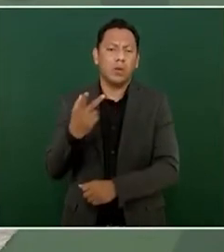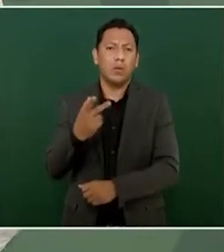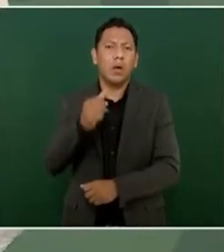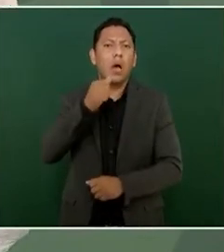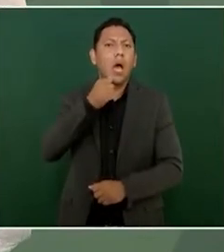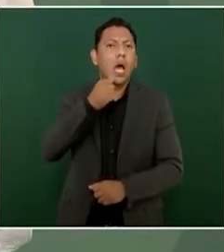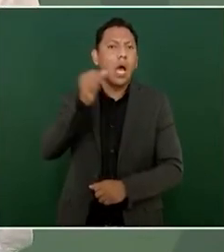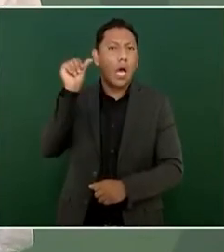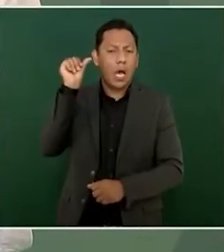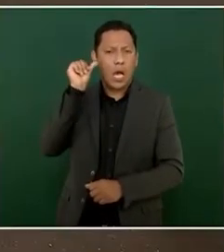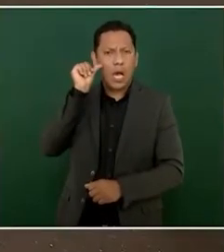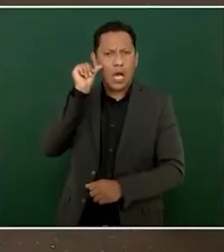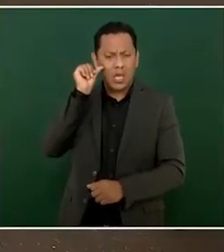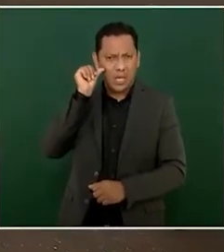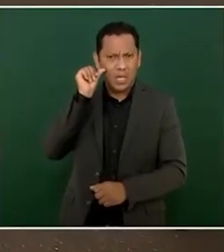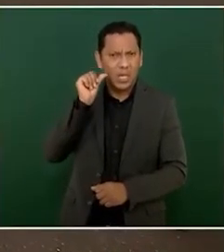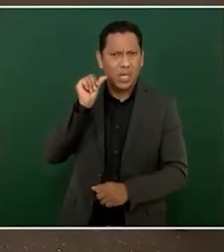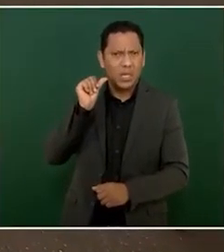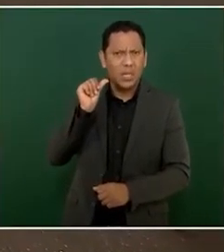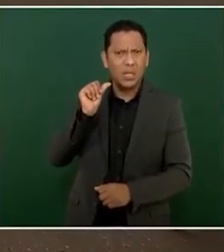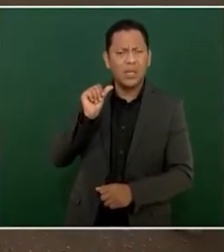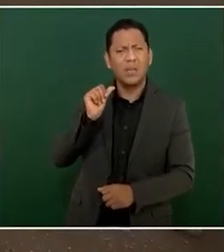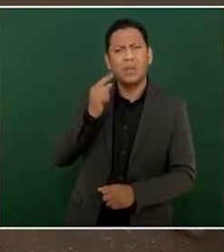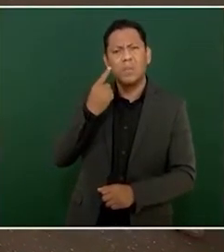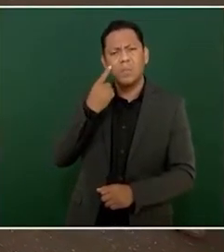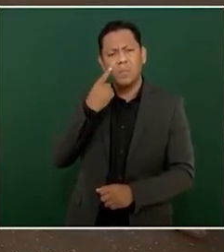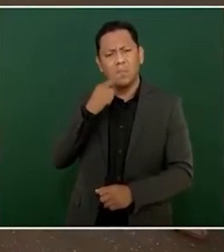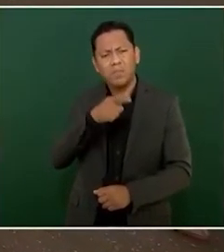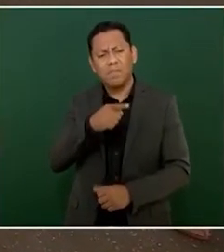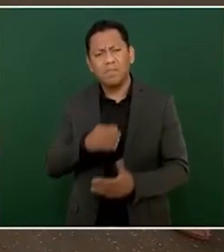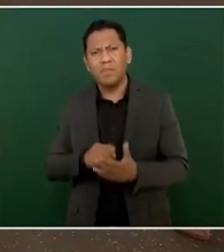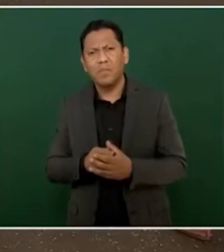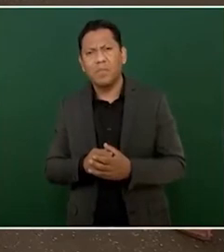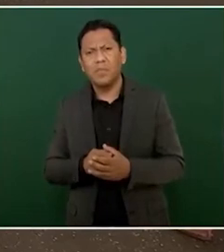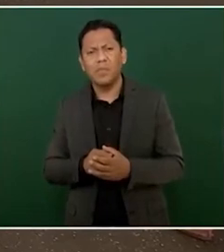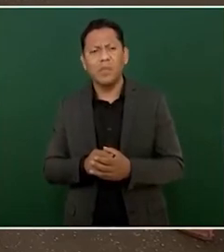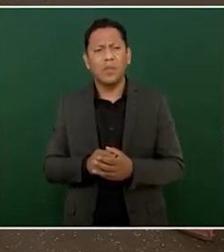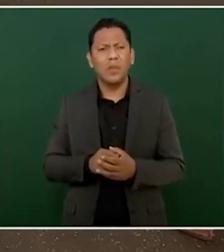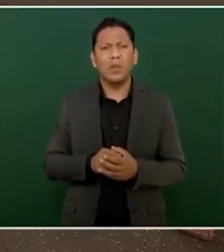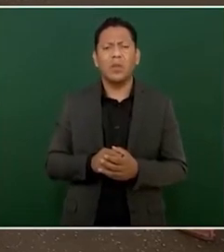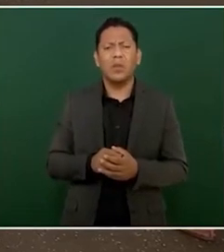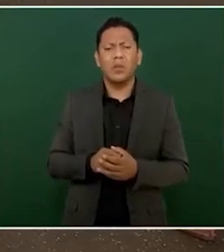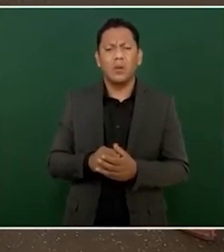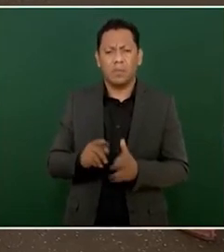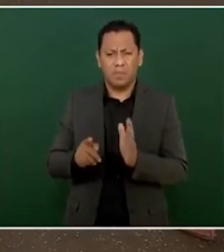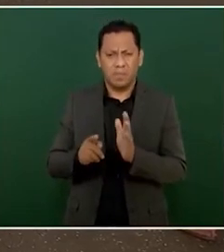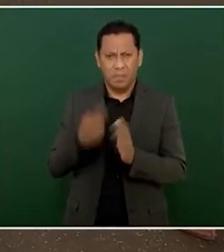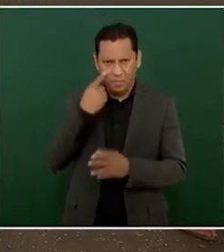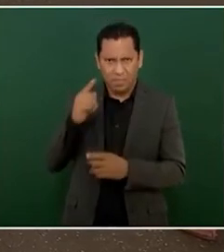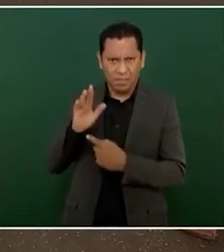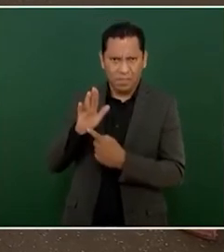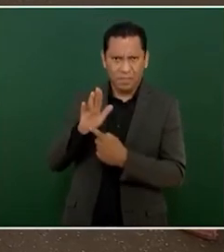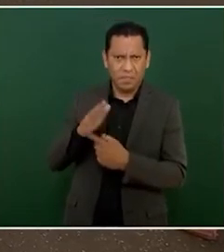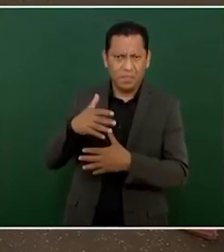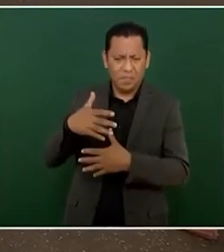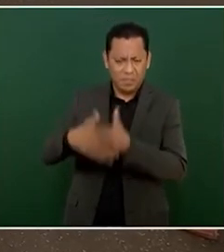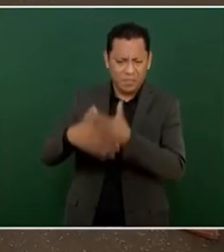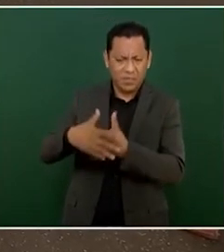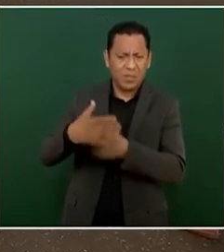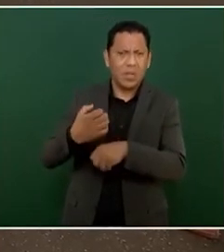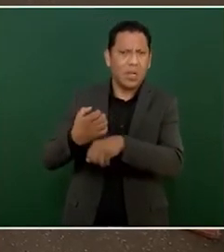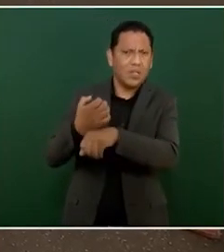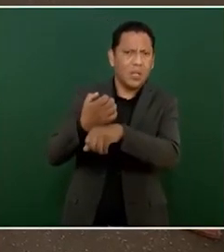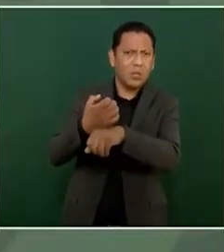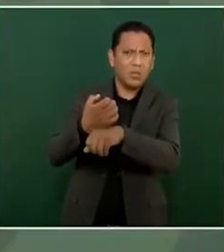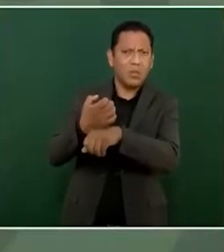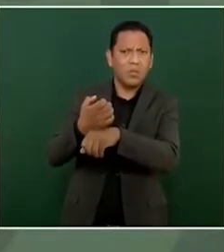Ayer seguramente en 12 o ahora lo vamos a ver o 15 estados no